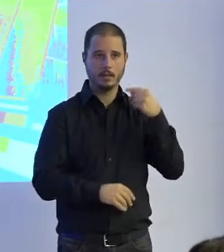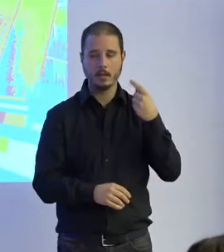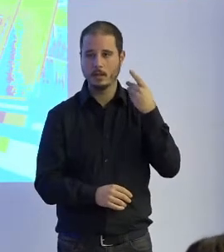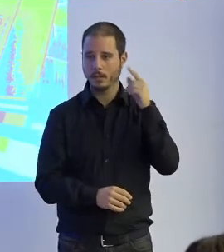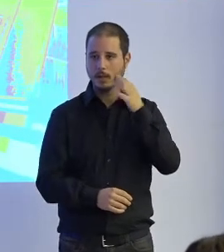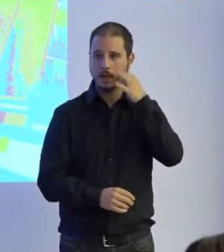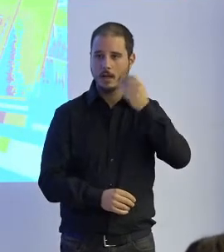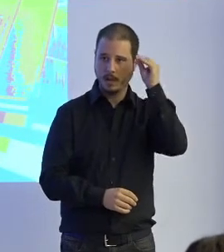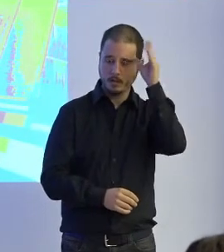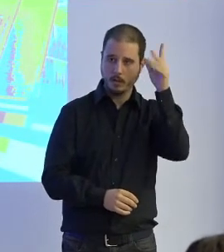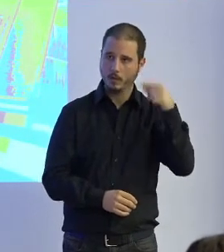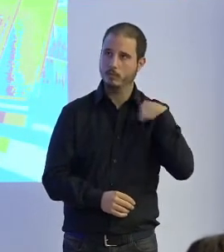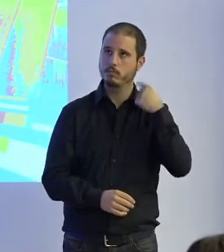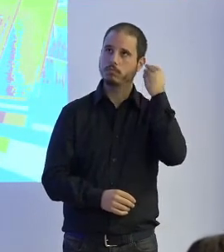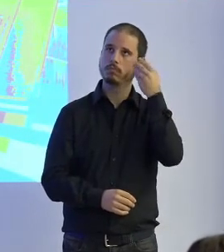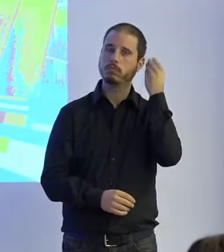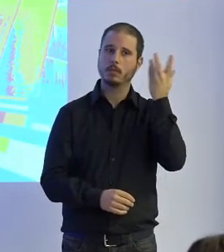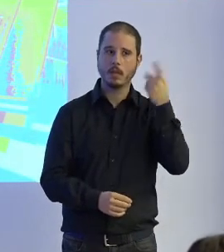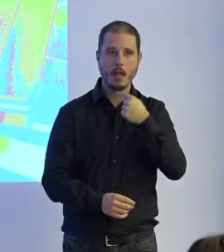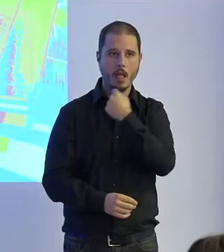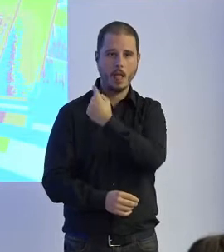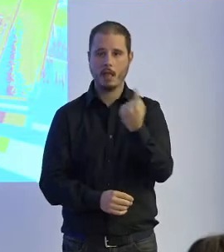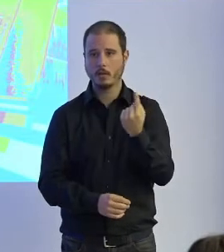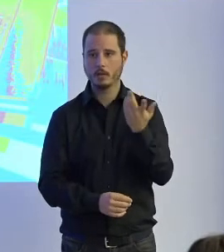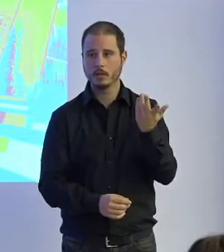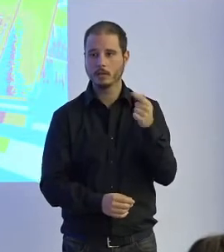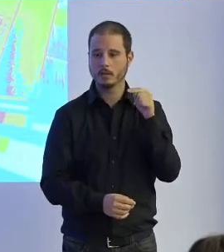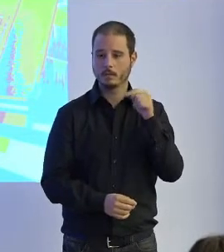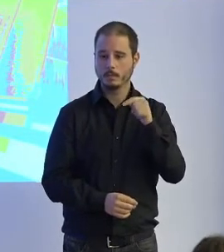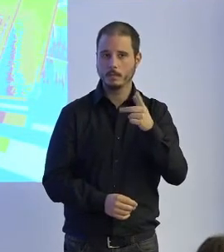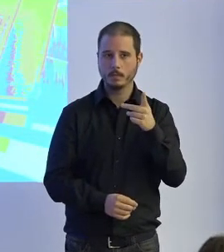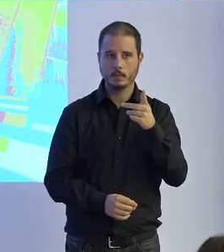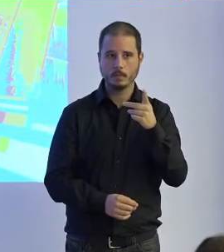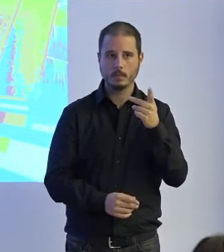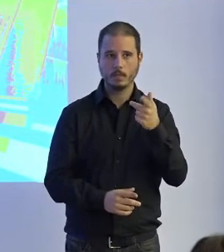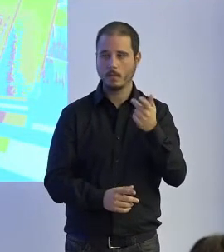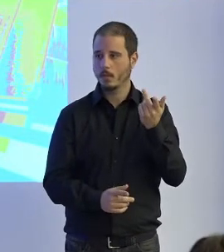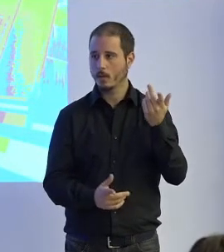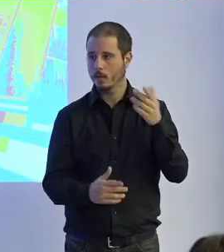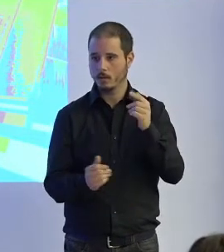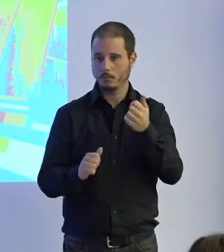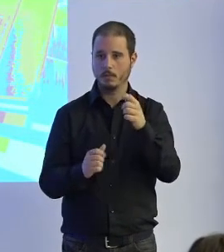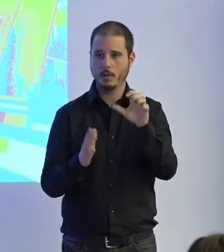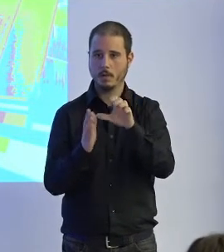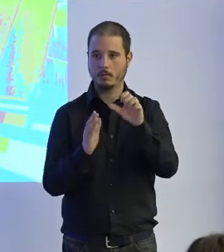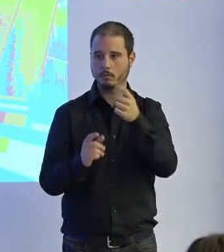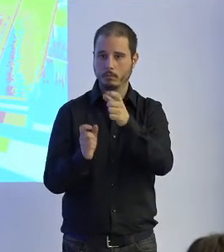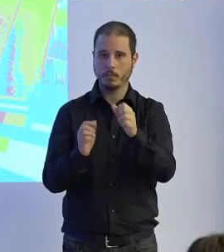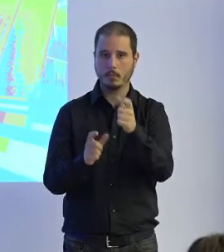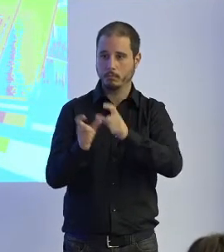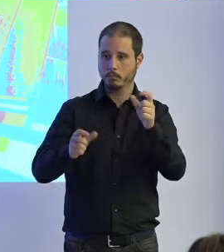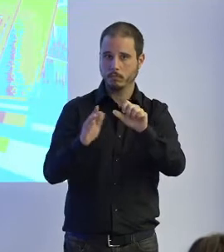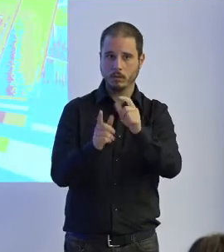me dejó pensando uno de los ponentes dijo bueno esto cada vez nos aleja más de las personas hay que tener cuidado